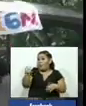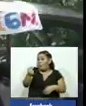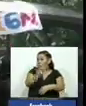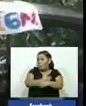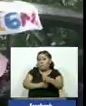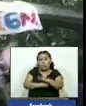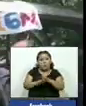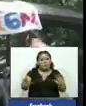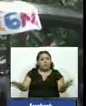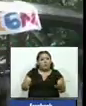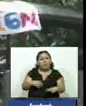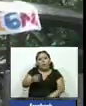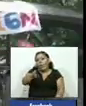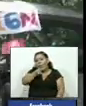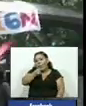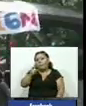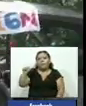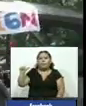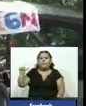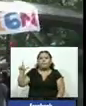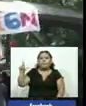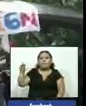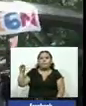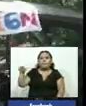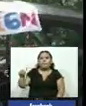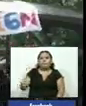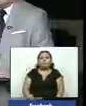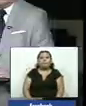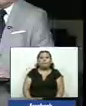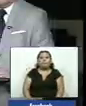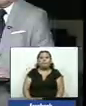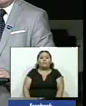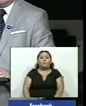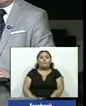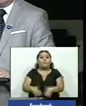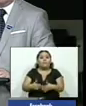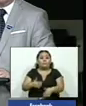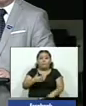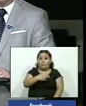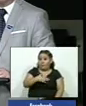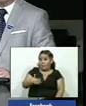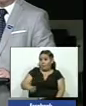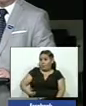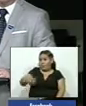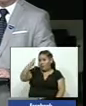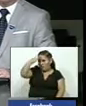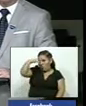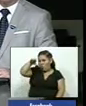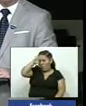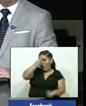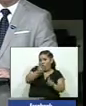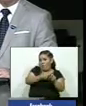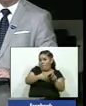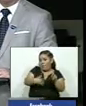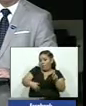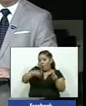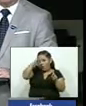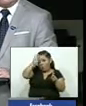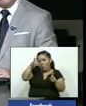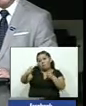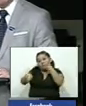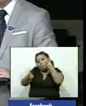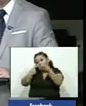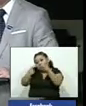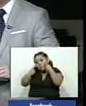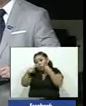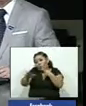heridos Y el presidente de Cuba realizó una visita cerca de la